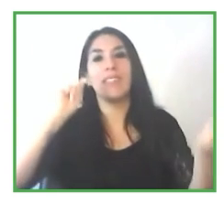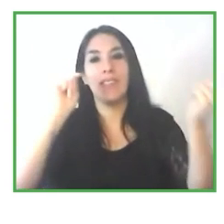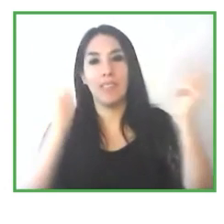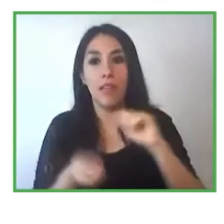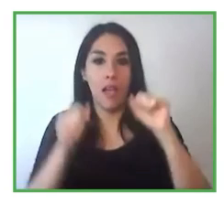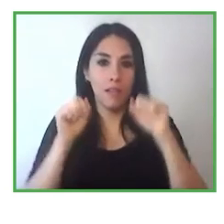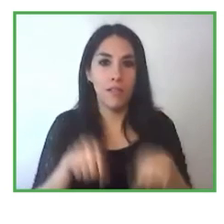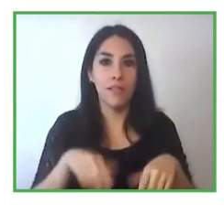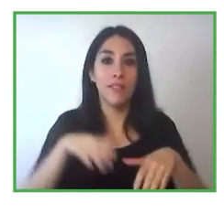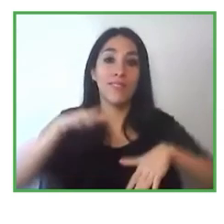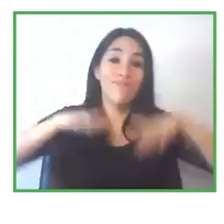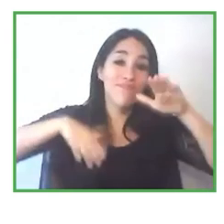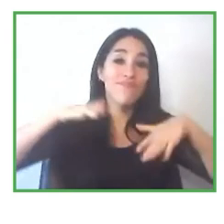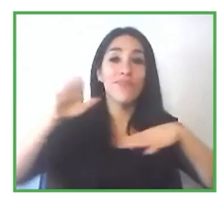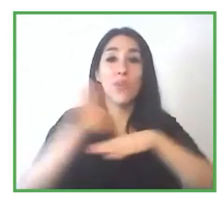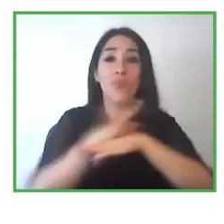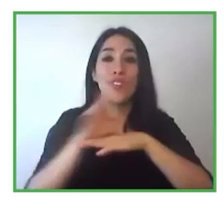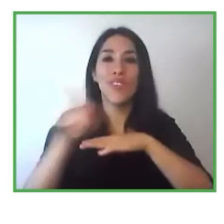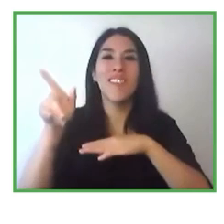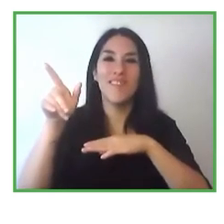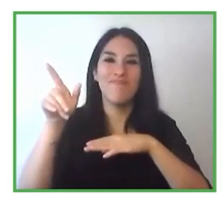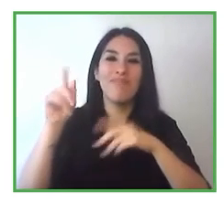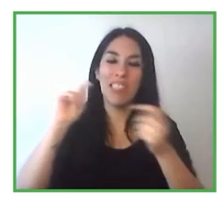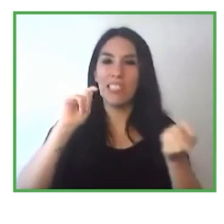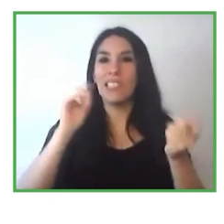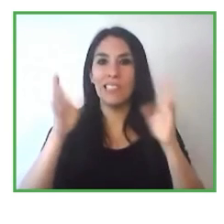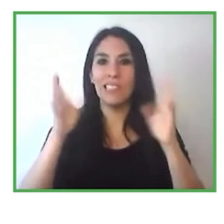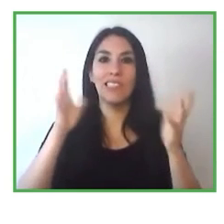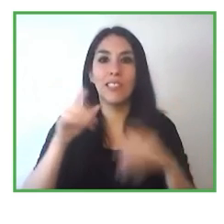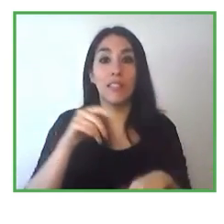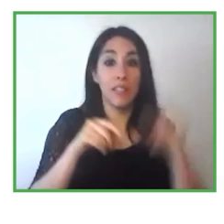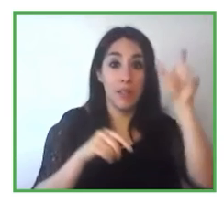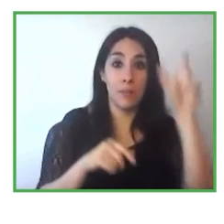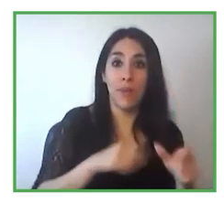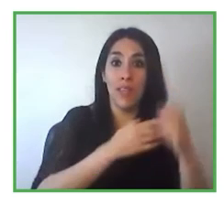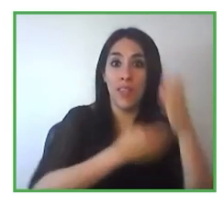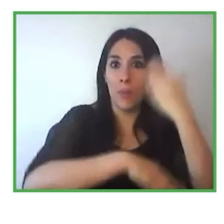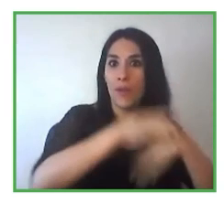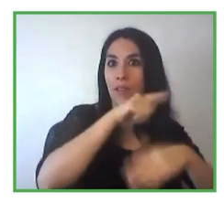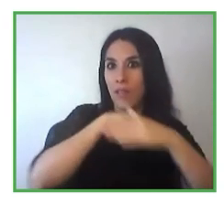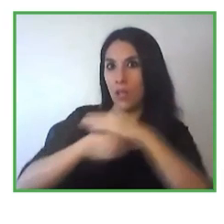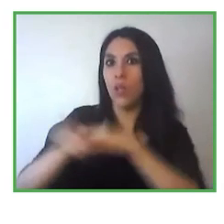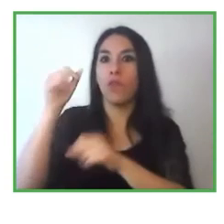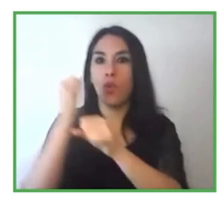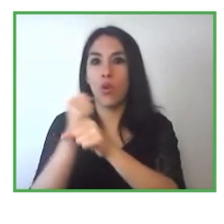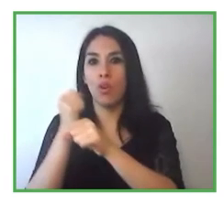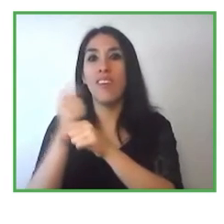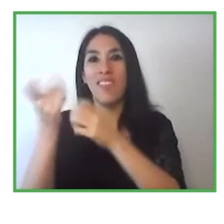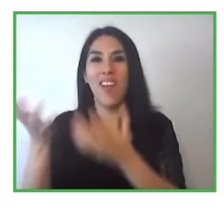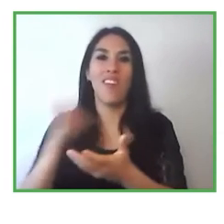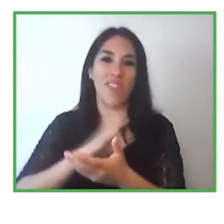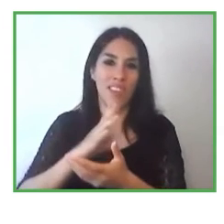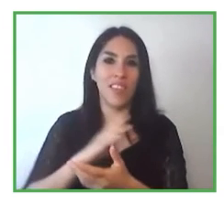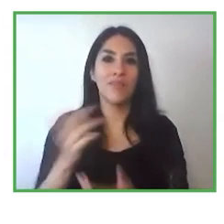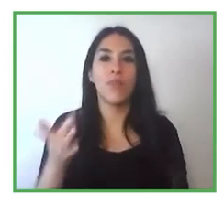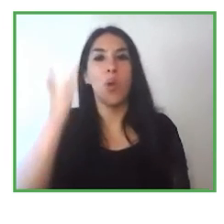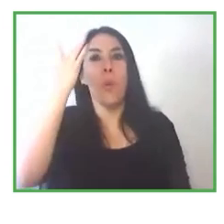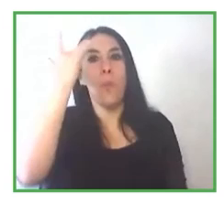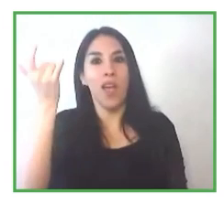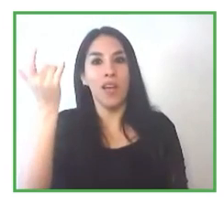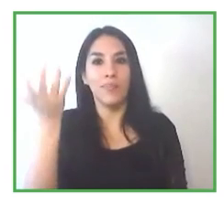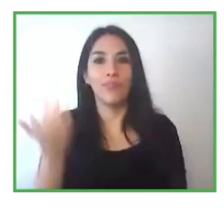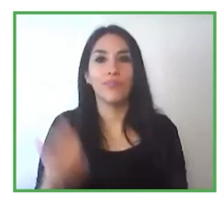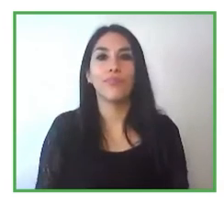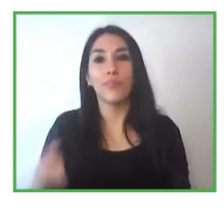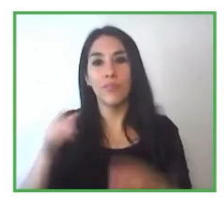trabajo para una persona con una discapacidad X ¿por qué digo esto? porque a veces los